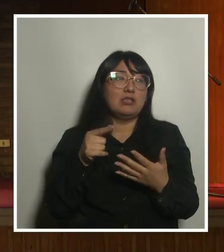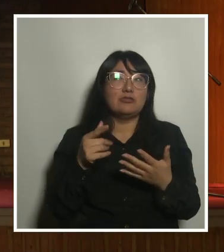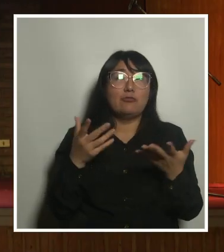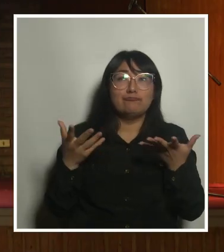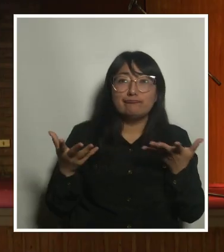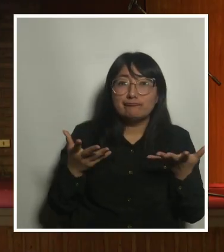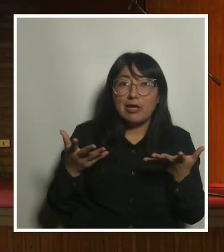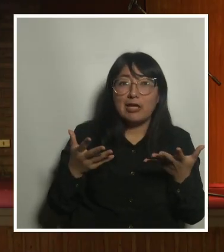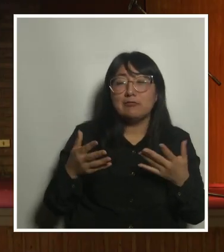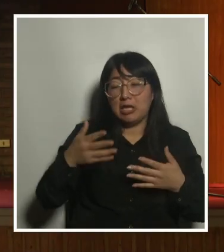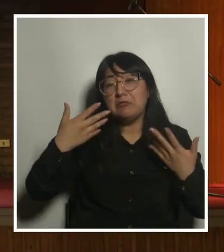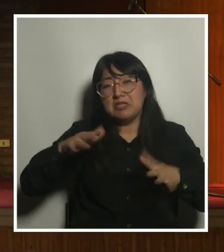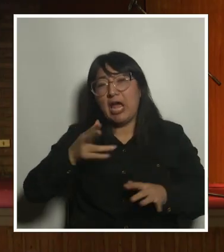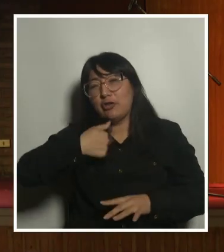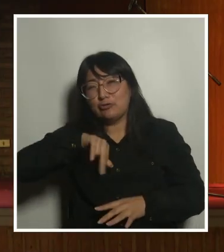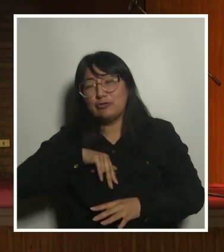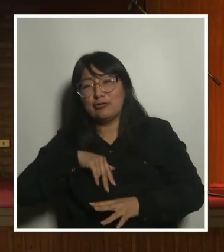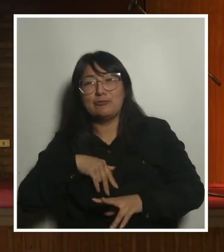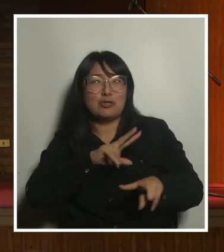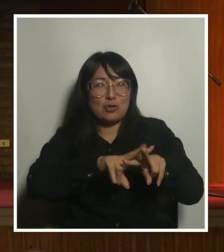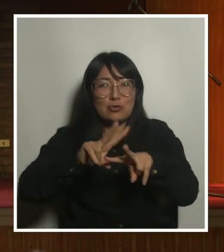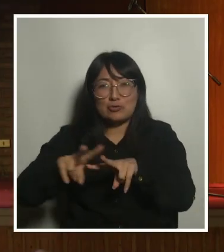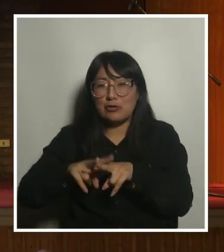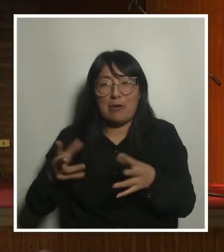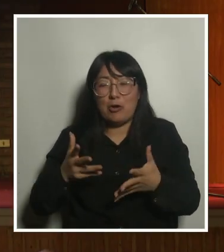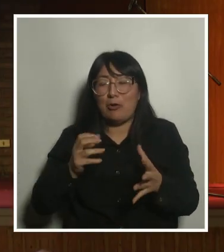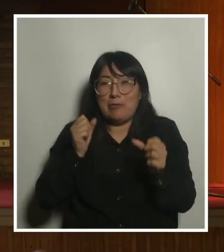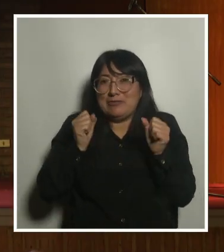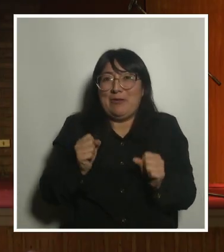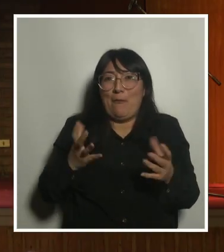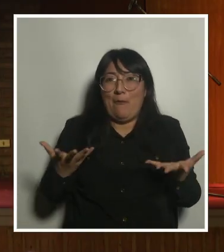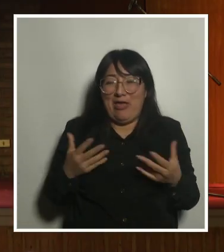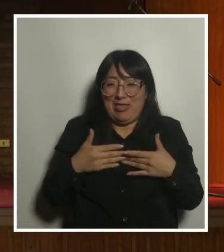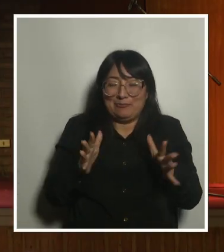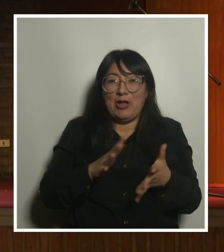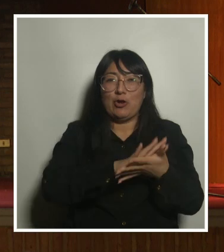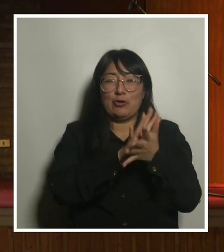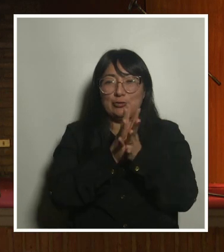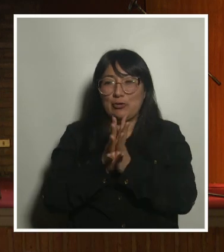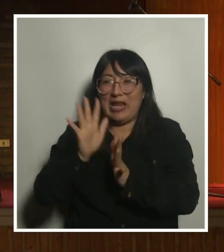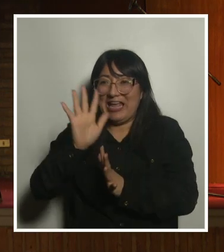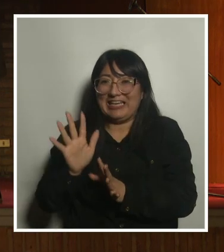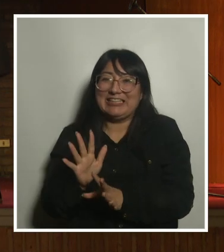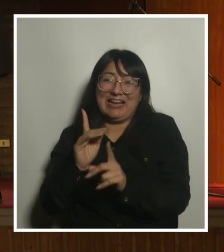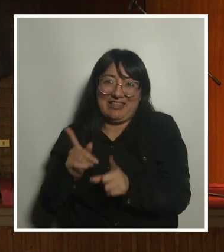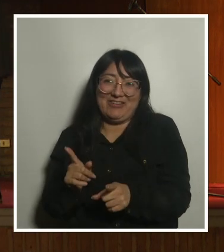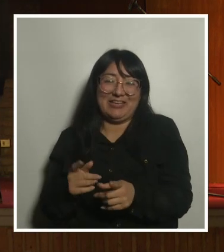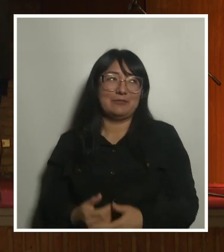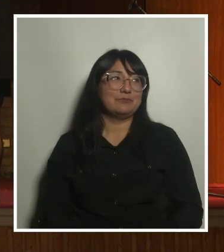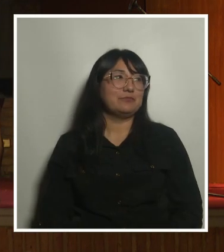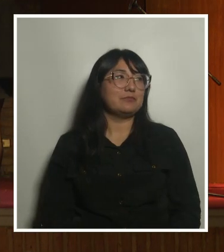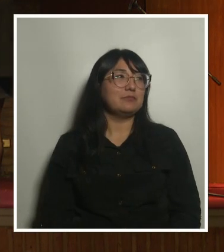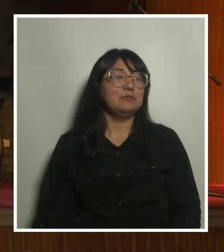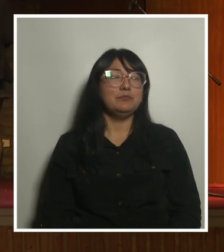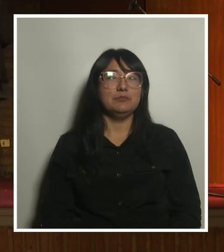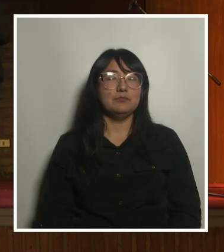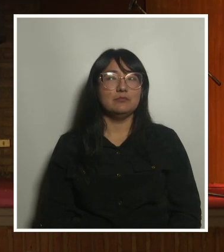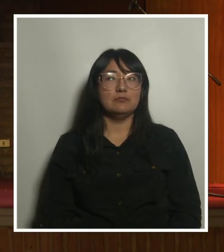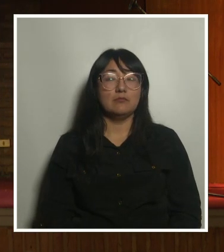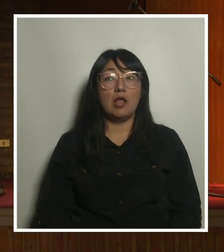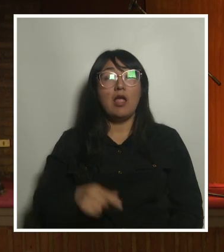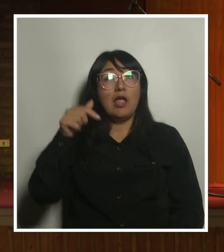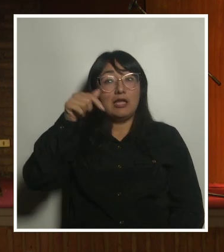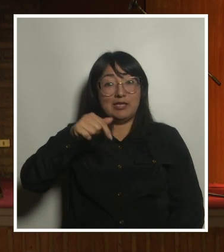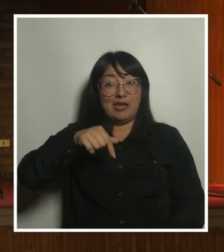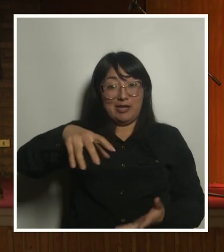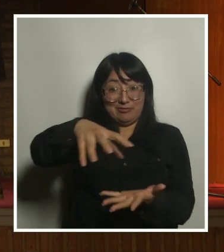y las resolvemos como podemos, no con todas las condiciones que deberían tener. Y en esta